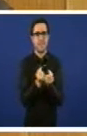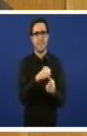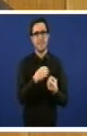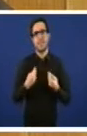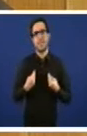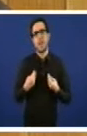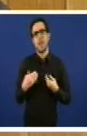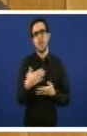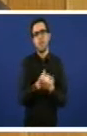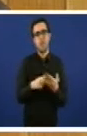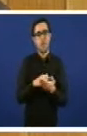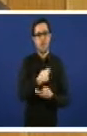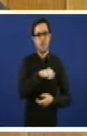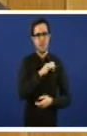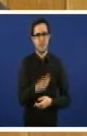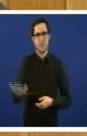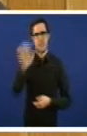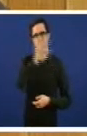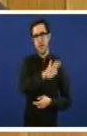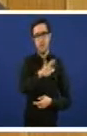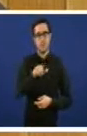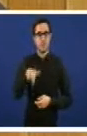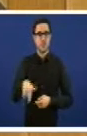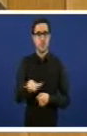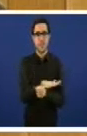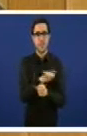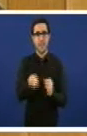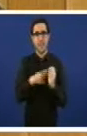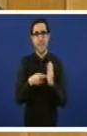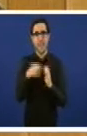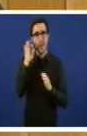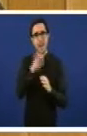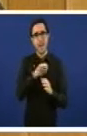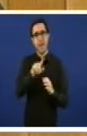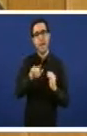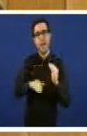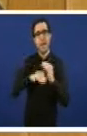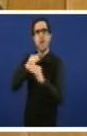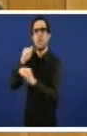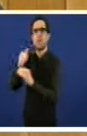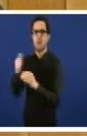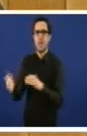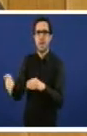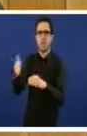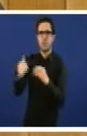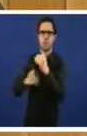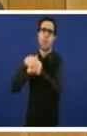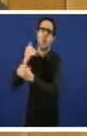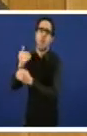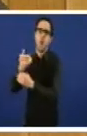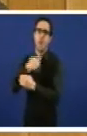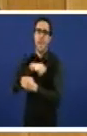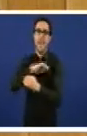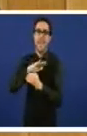Dendo Bénega entendemos que a cobertura da lei galega que pasa de ser superior a cobertura estatal a ser